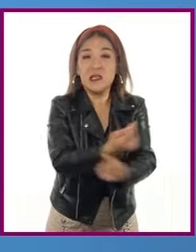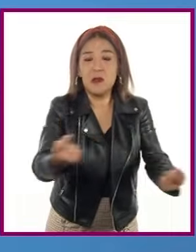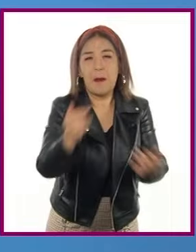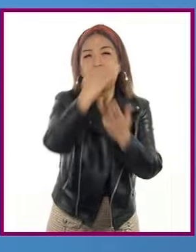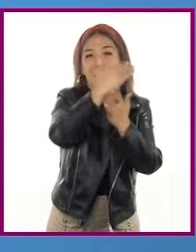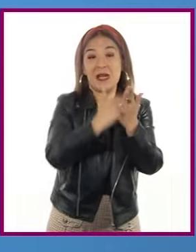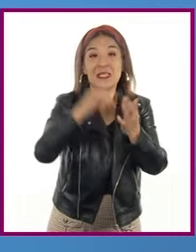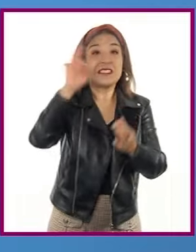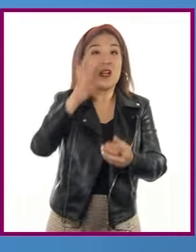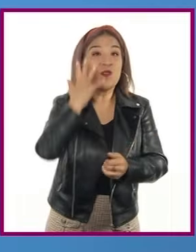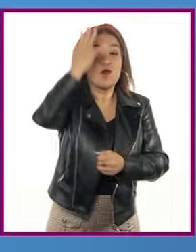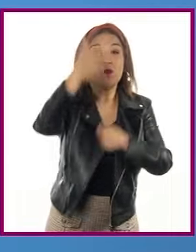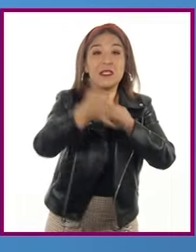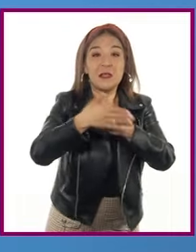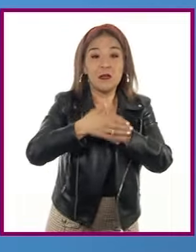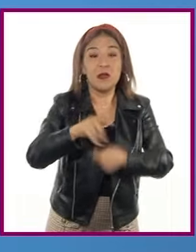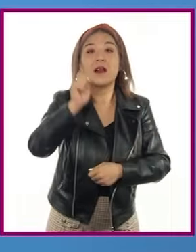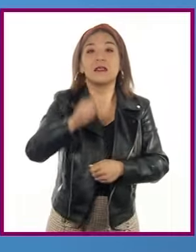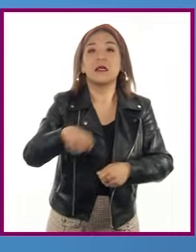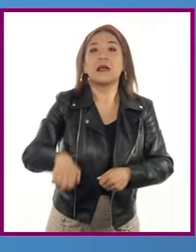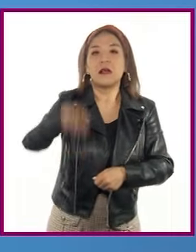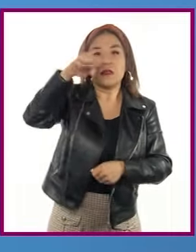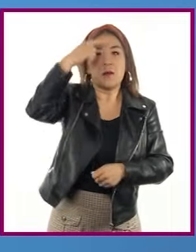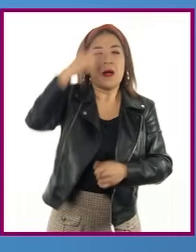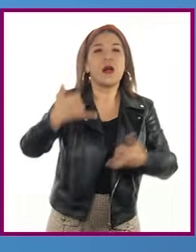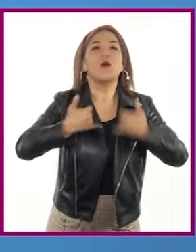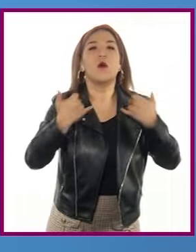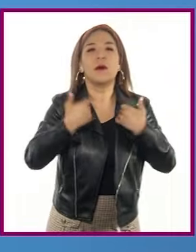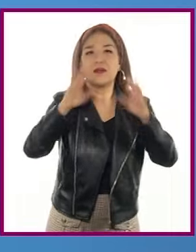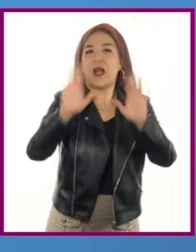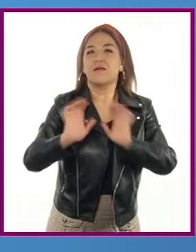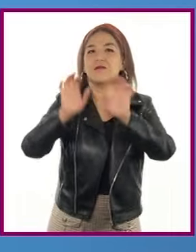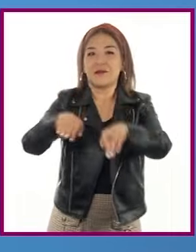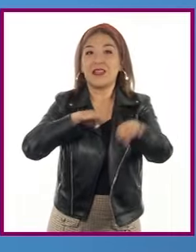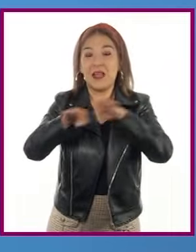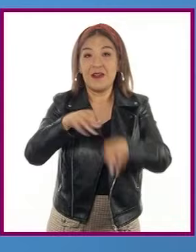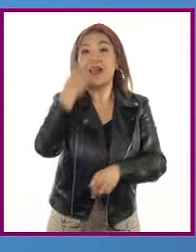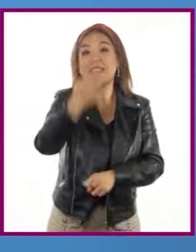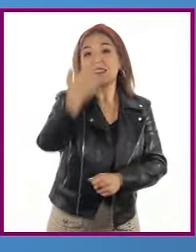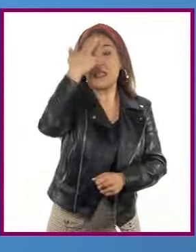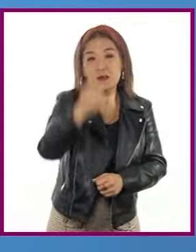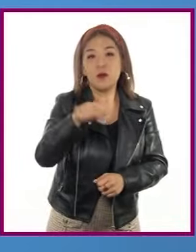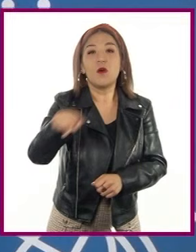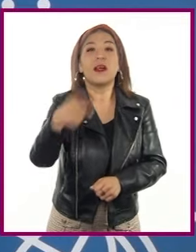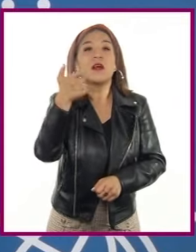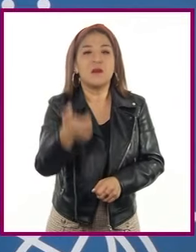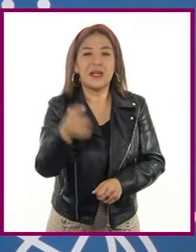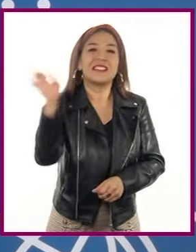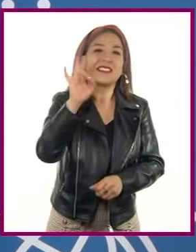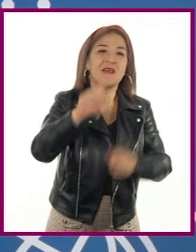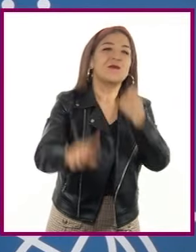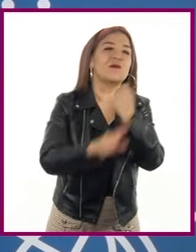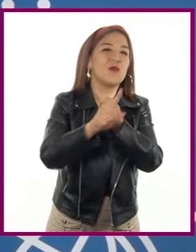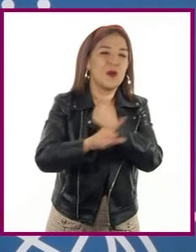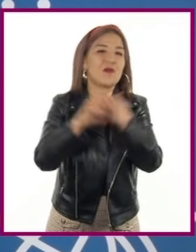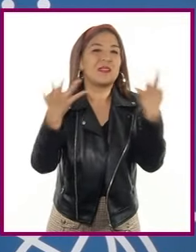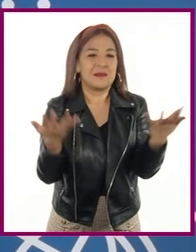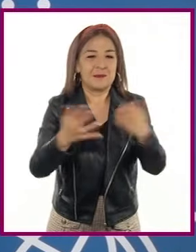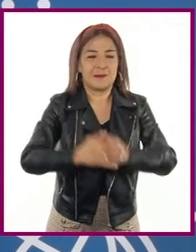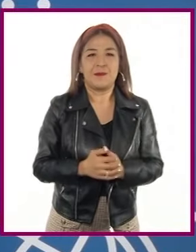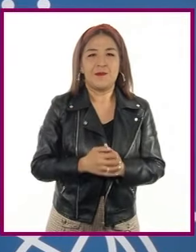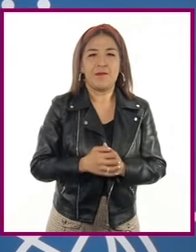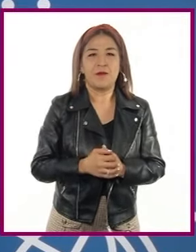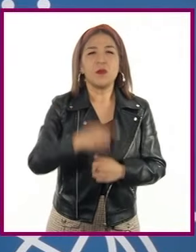un futuro próximo habrá menos población en edad de trabajar. Y por tanto, su economía puede verse afectada. En una